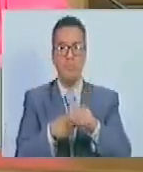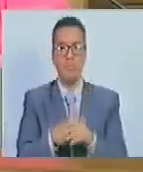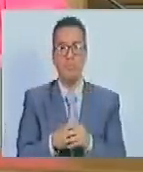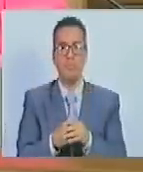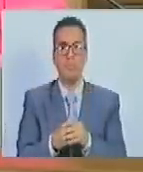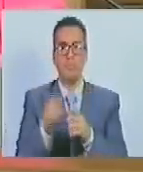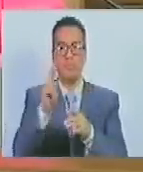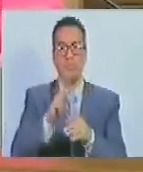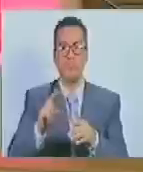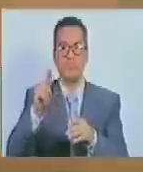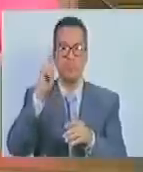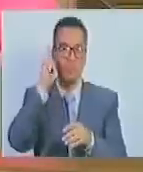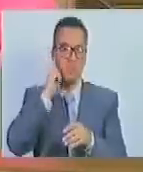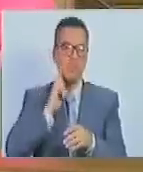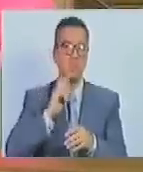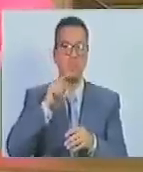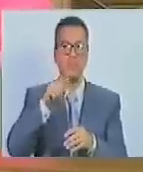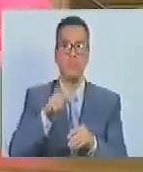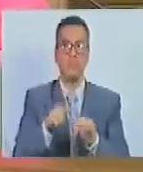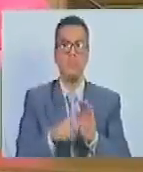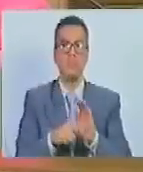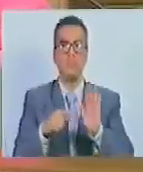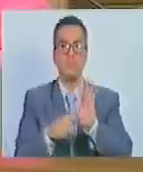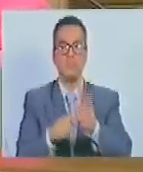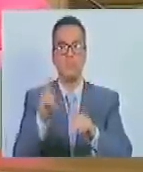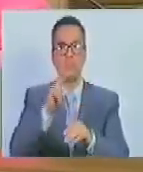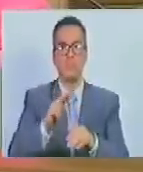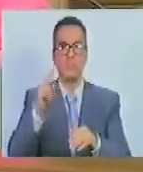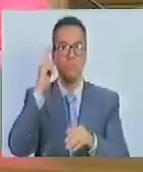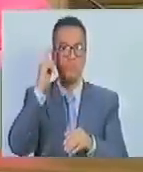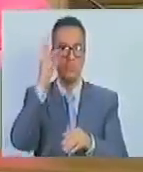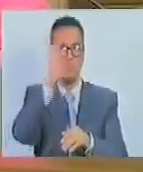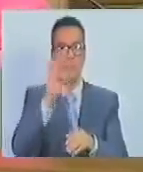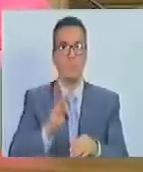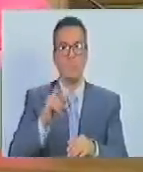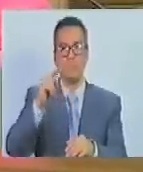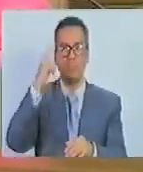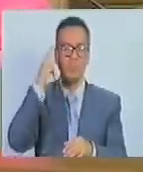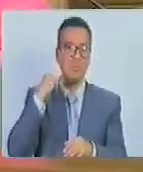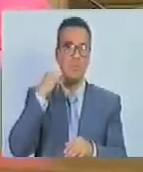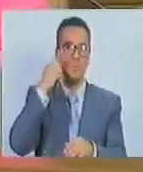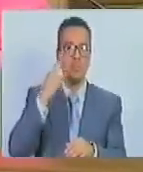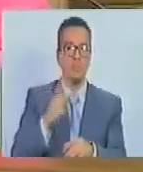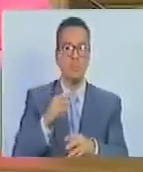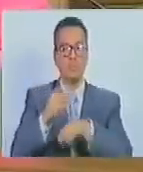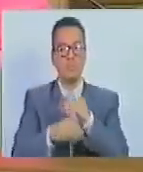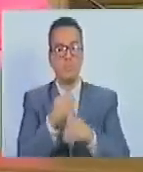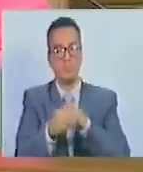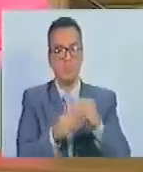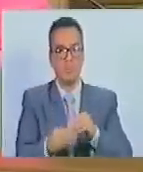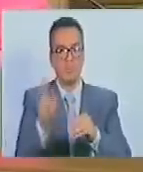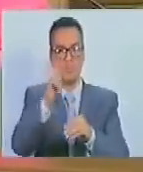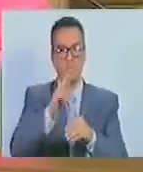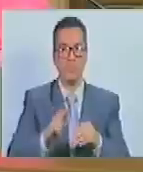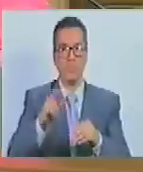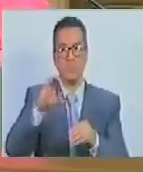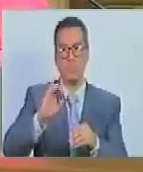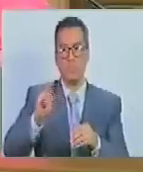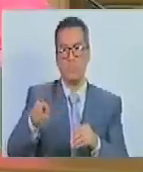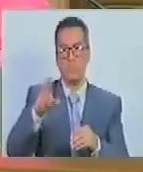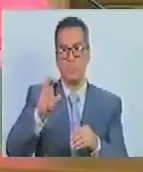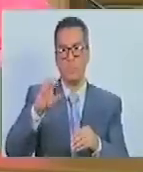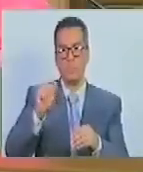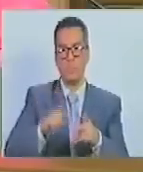de la República Bolivariana de Venezuela ante la República Federal de Nigeria, concurrente con las repúblicas del Chac,